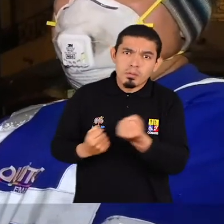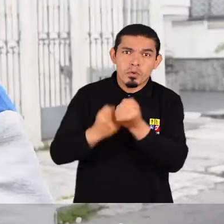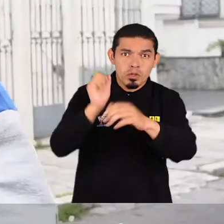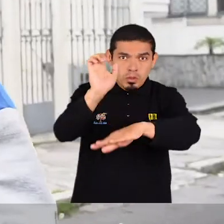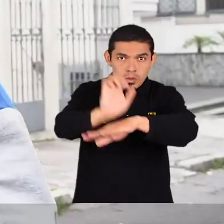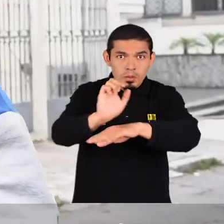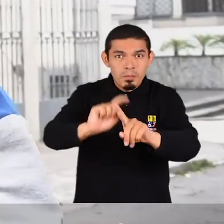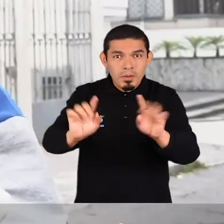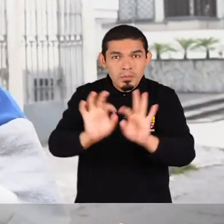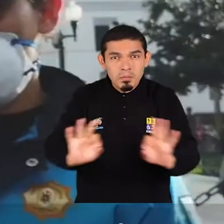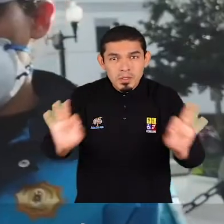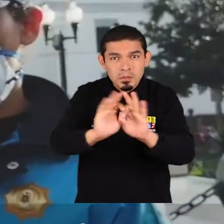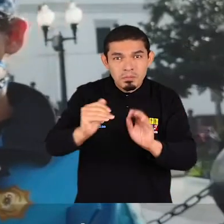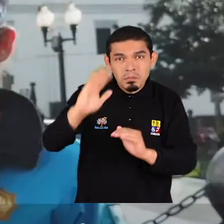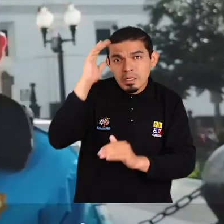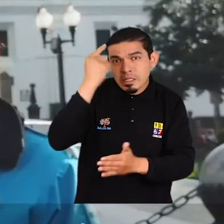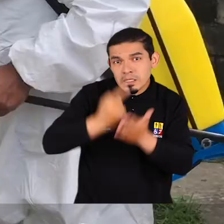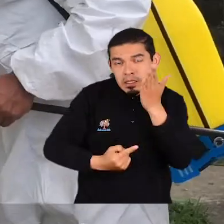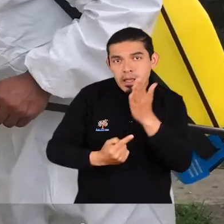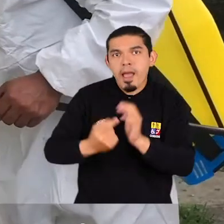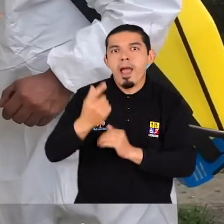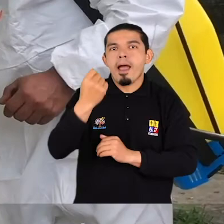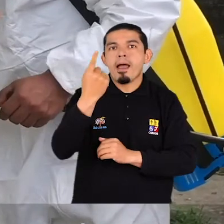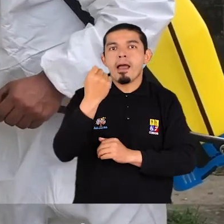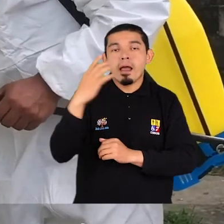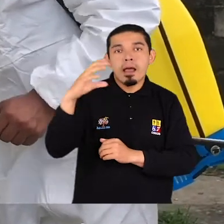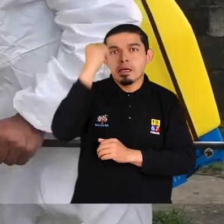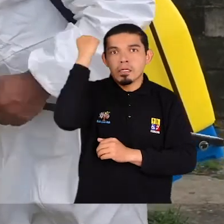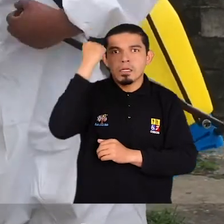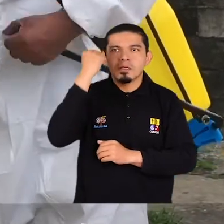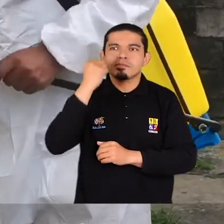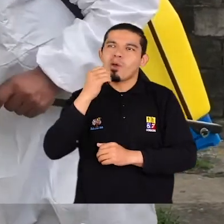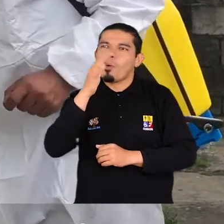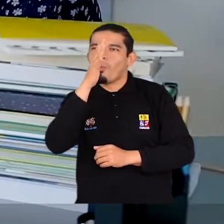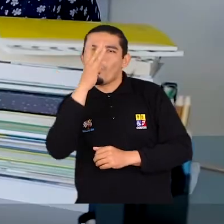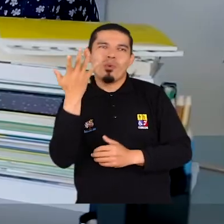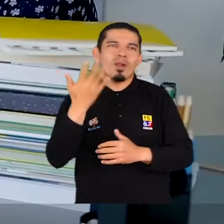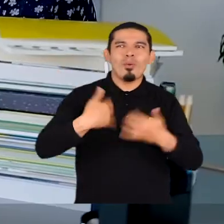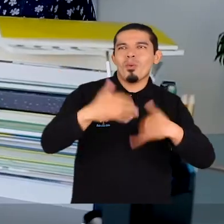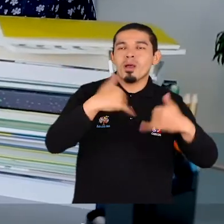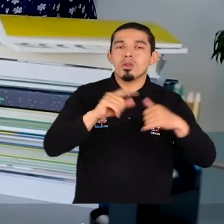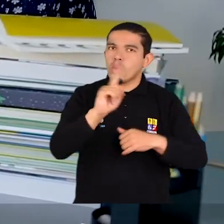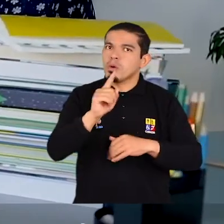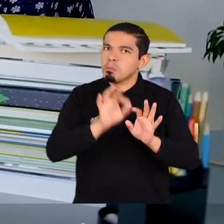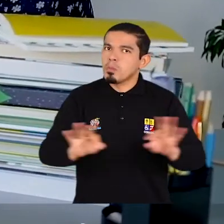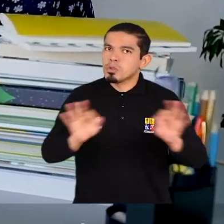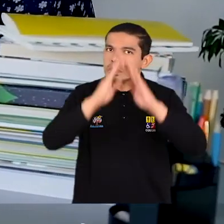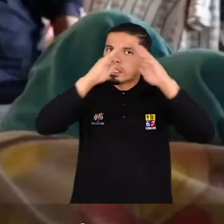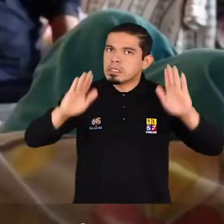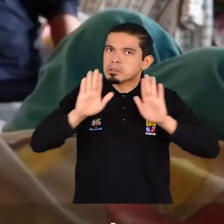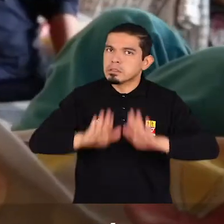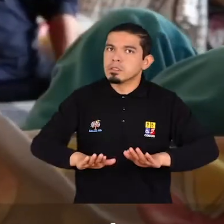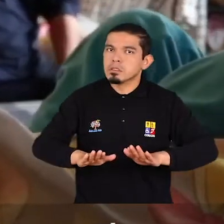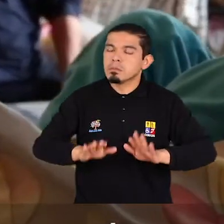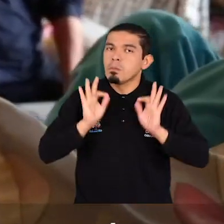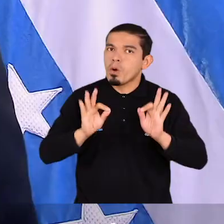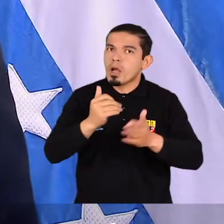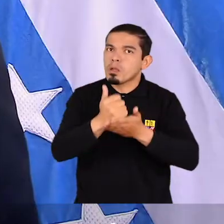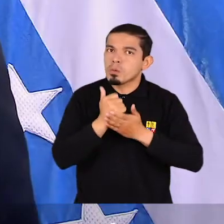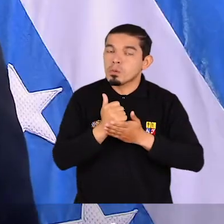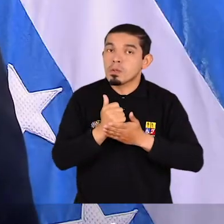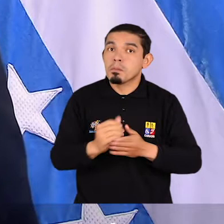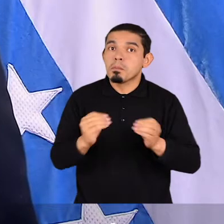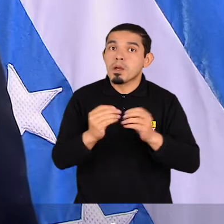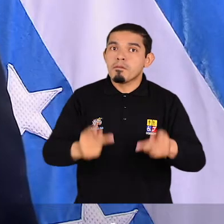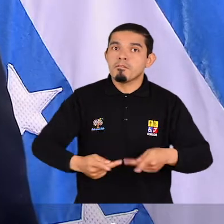Pero lo más importante aún es que entiendan que la pandemia no es un juego y que el aislamiento sigue siendo nuestra mejor vacuna. La diferencia